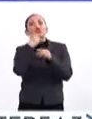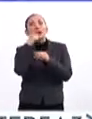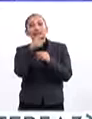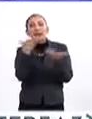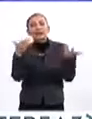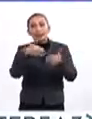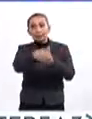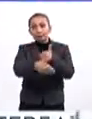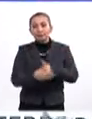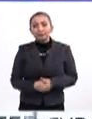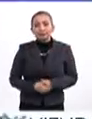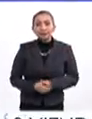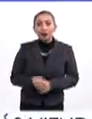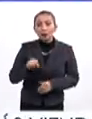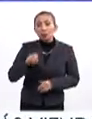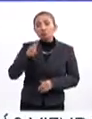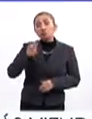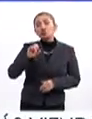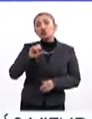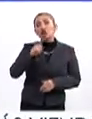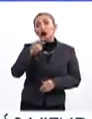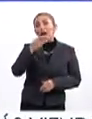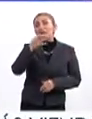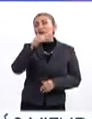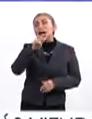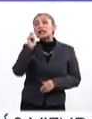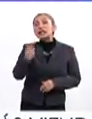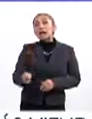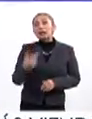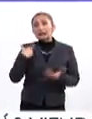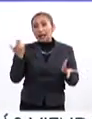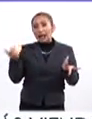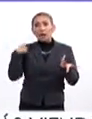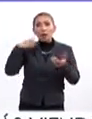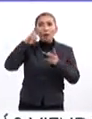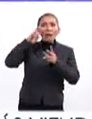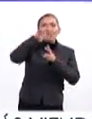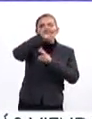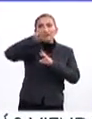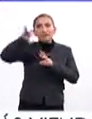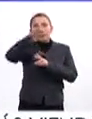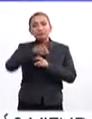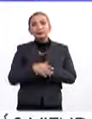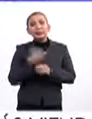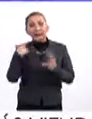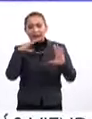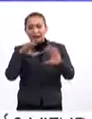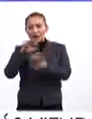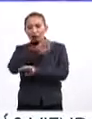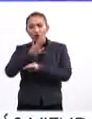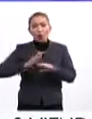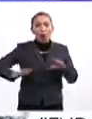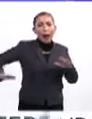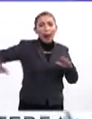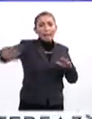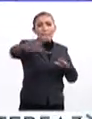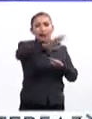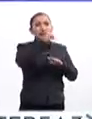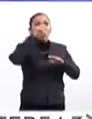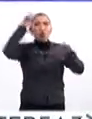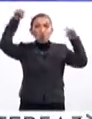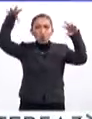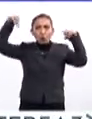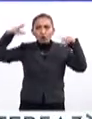llevarlo a cabo. La museografía, por su parte, se encarga de darle la vista. Se diseña todo el ambiente, la